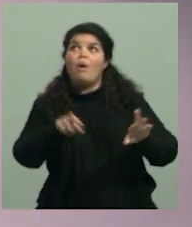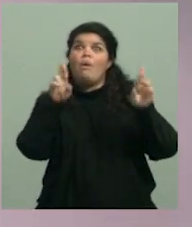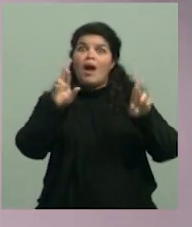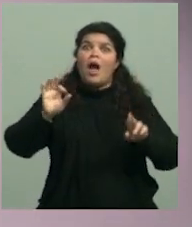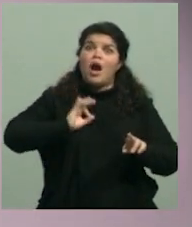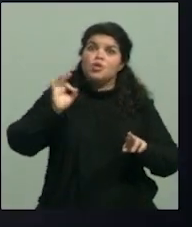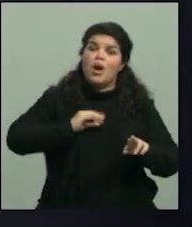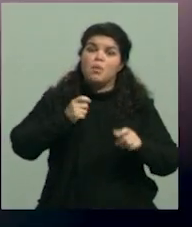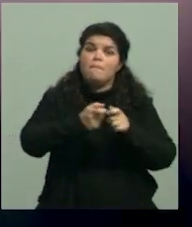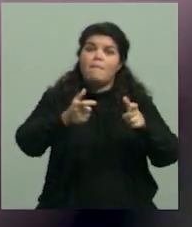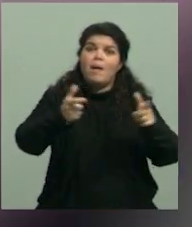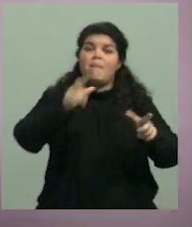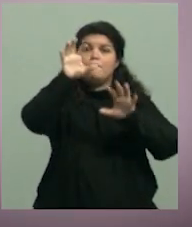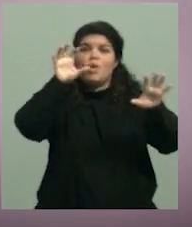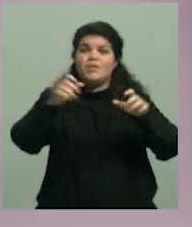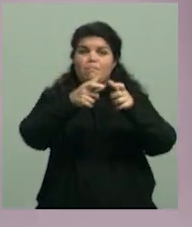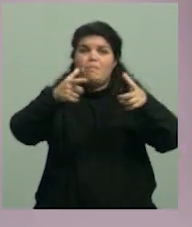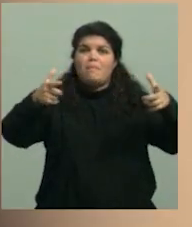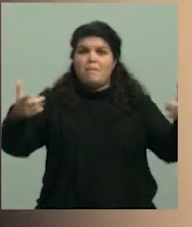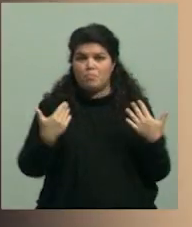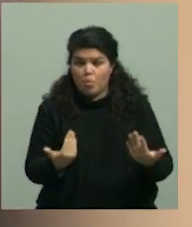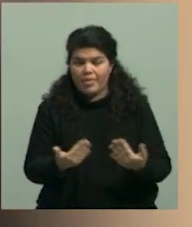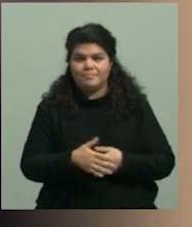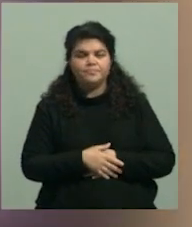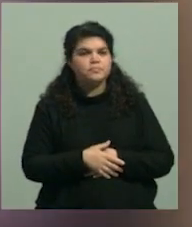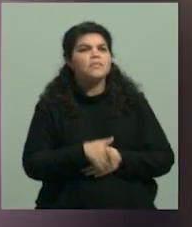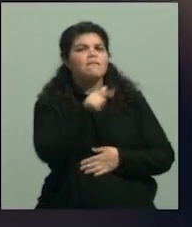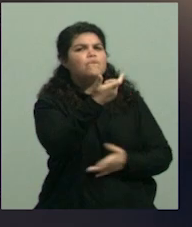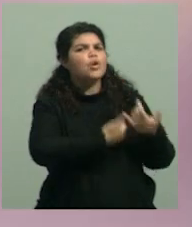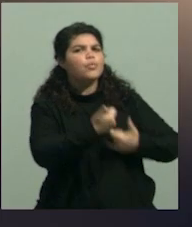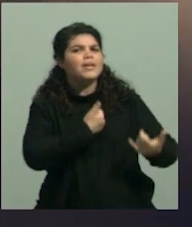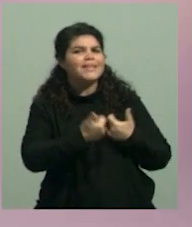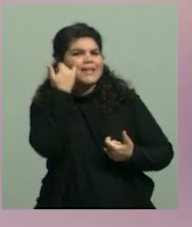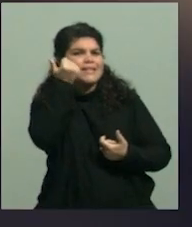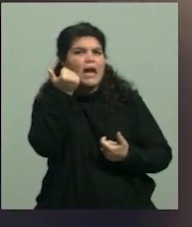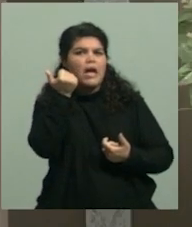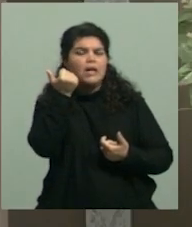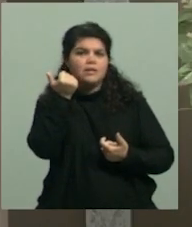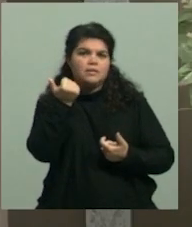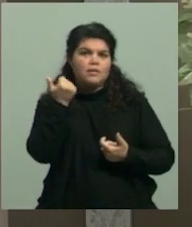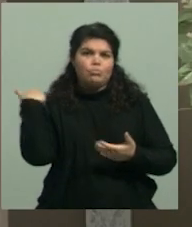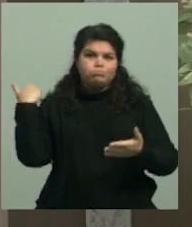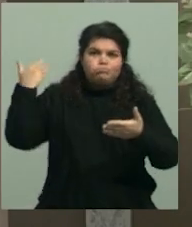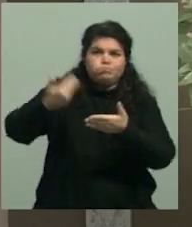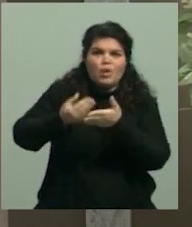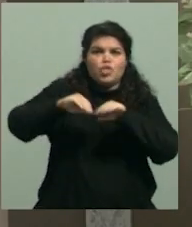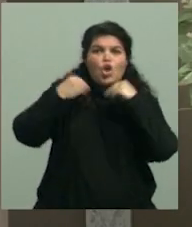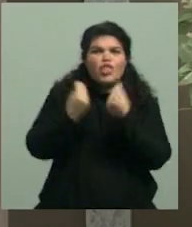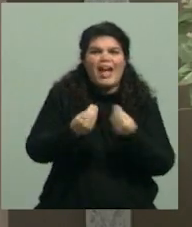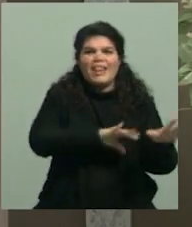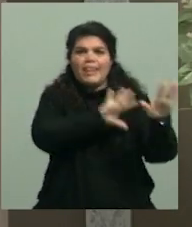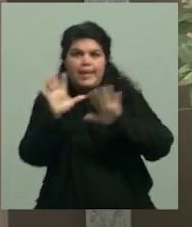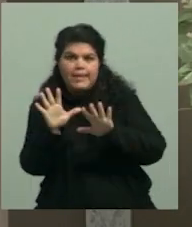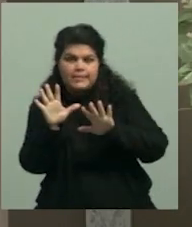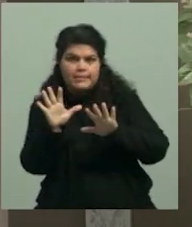más. Leandro, vos decías que ya tiene, esta es la décima edición. Contanos, danos ejemplos de cómo han trabajado en las anteriores.